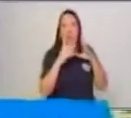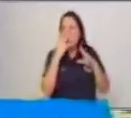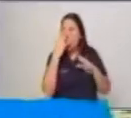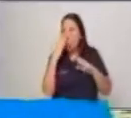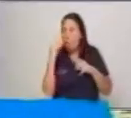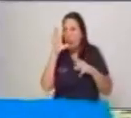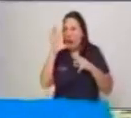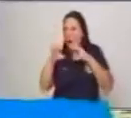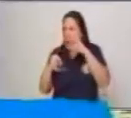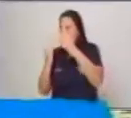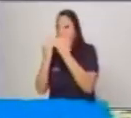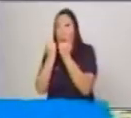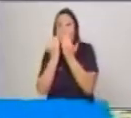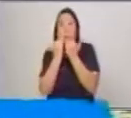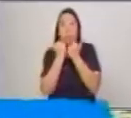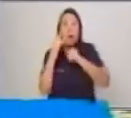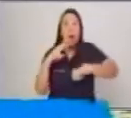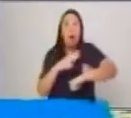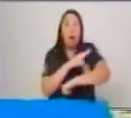a ayudarlo.